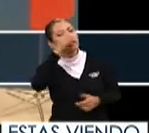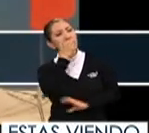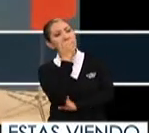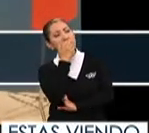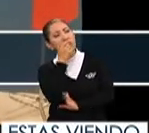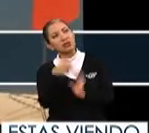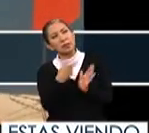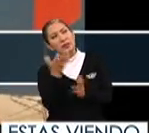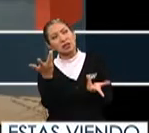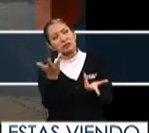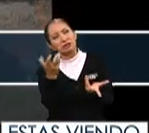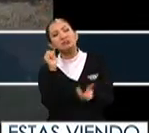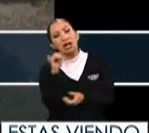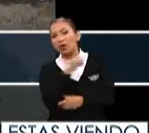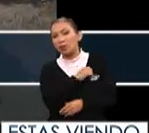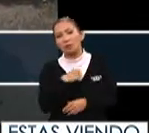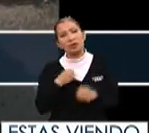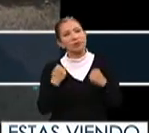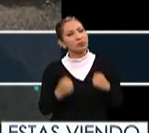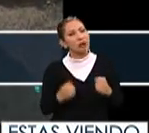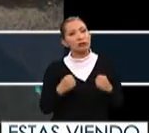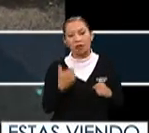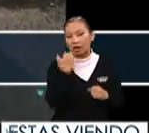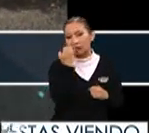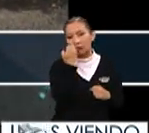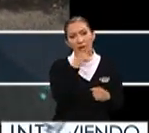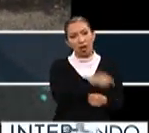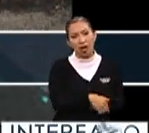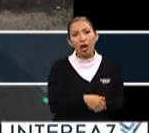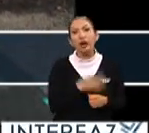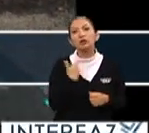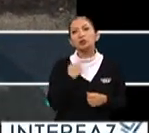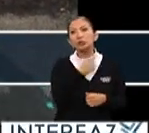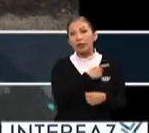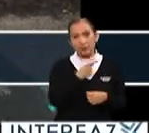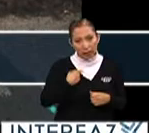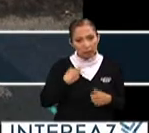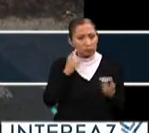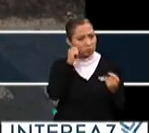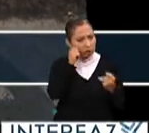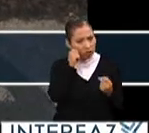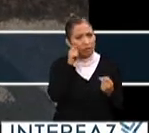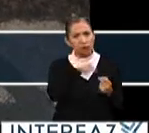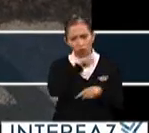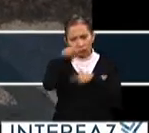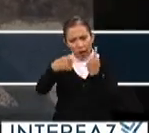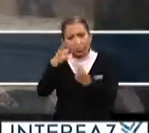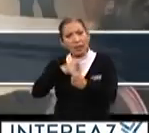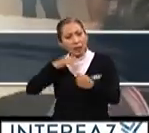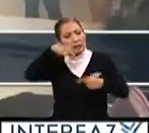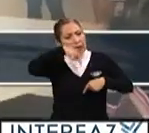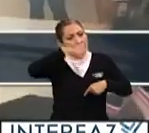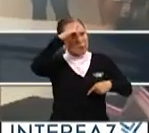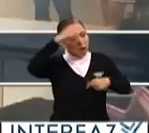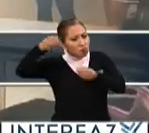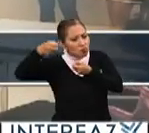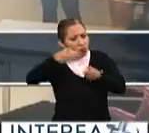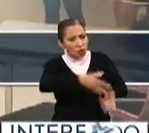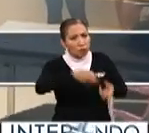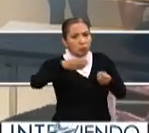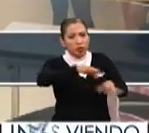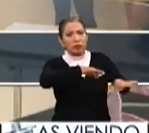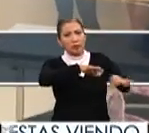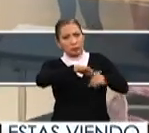lo volveré a hacer es un compromiso muy fuerte en las escuelas tienes que a pesar de que te vayas tú tienes que estar en México entregando